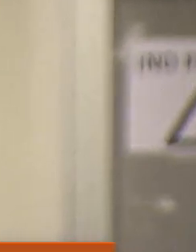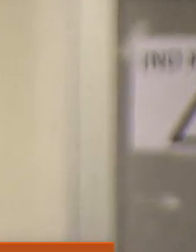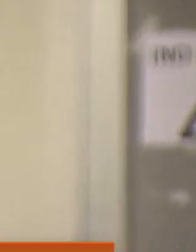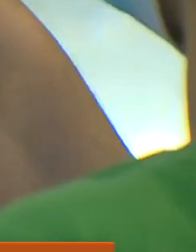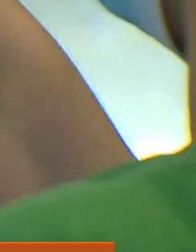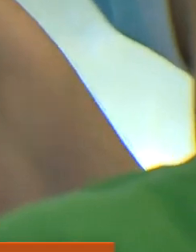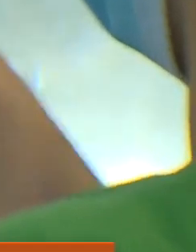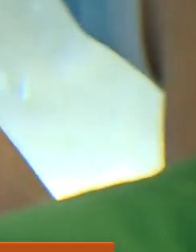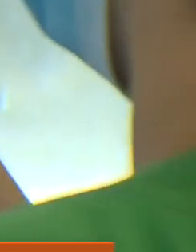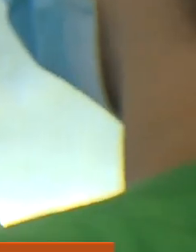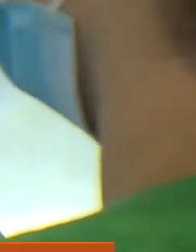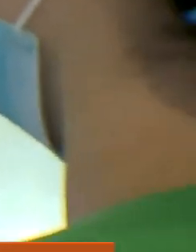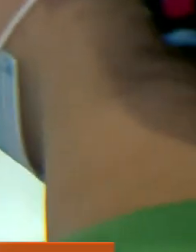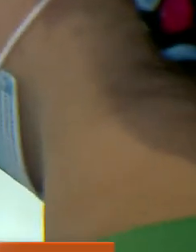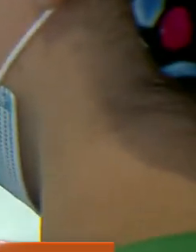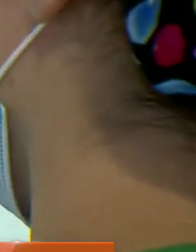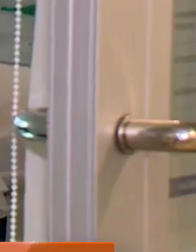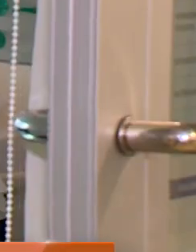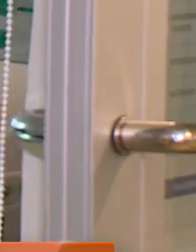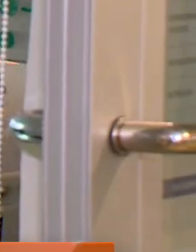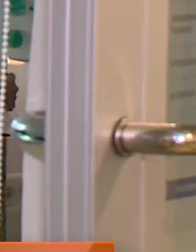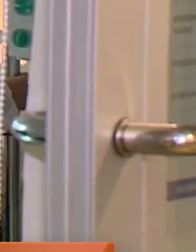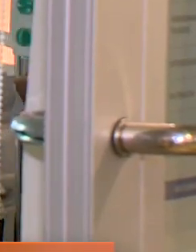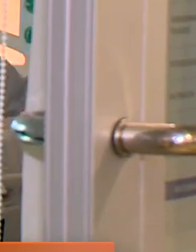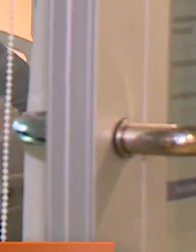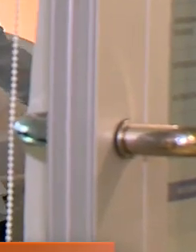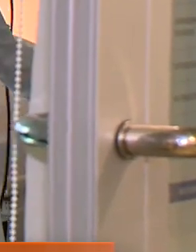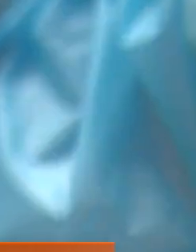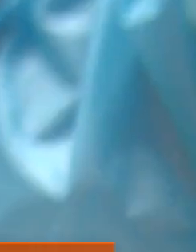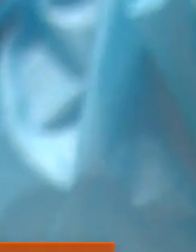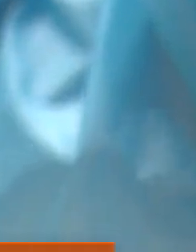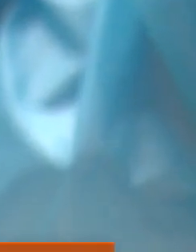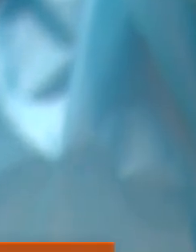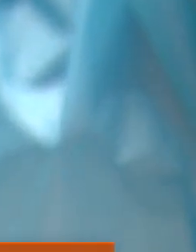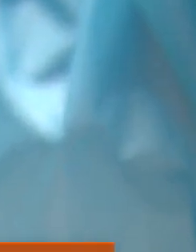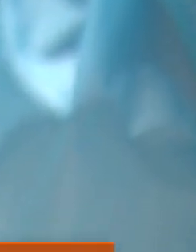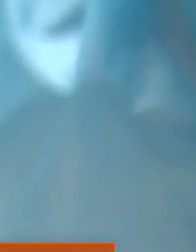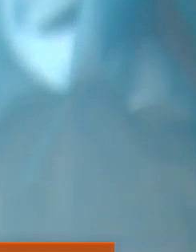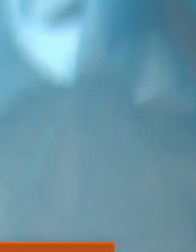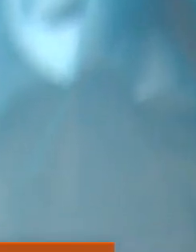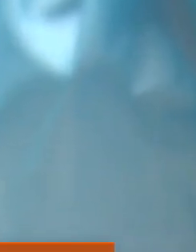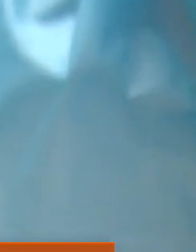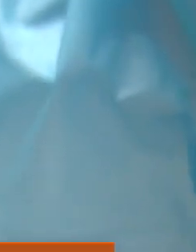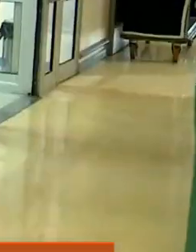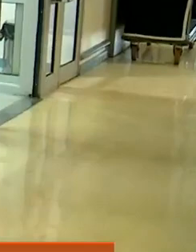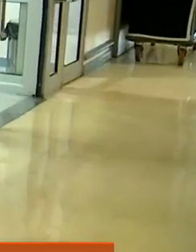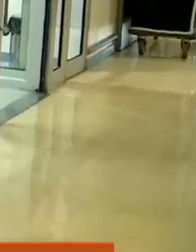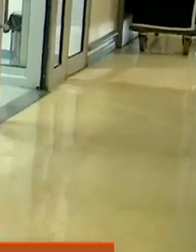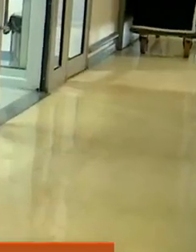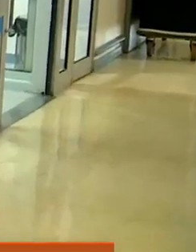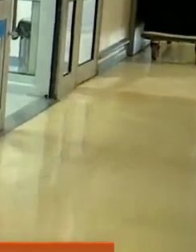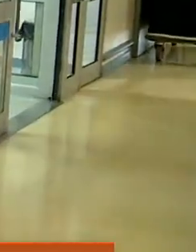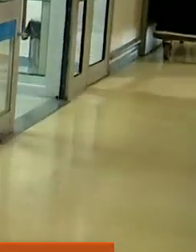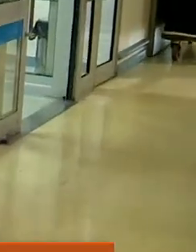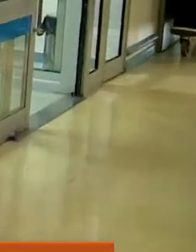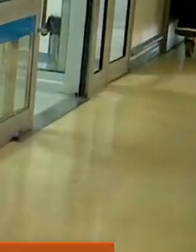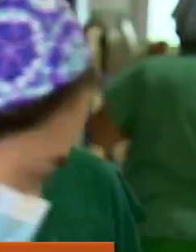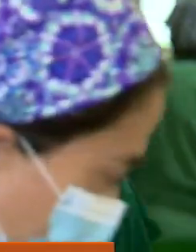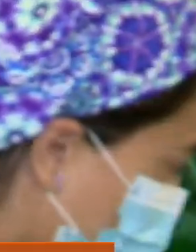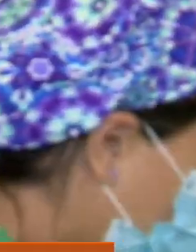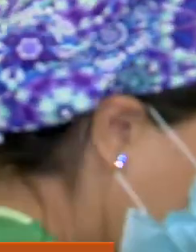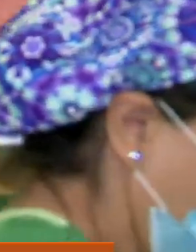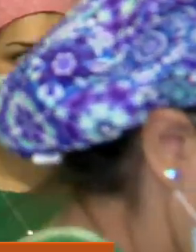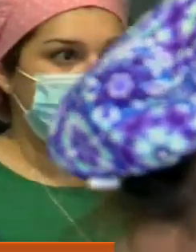nacional de 14.404. También hubo cambios como decíamos en el plan paso a paso, Renca, Maipú,